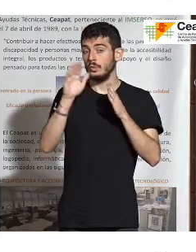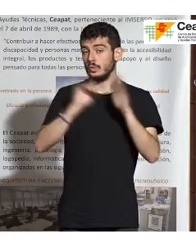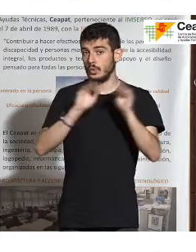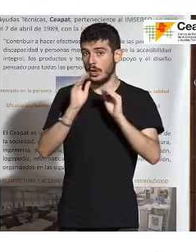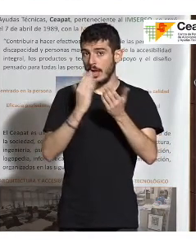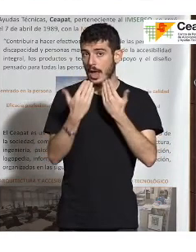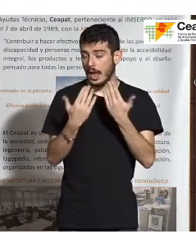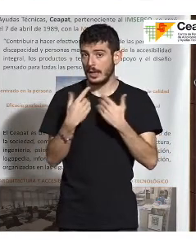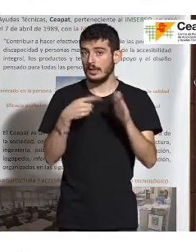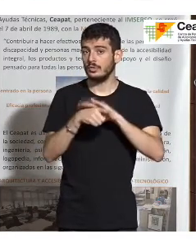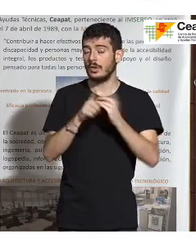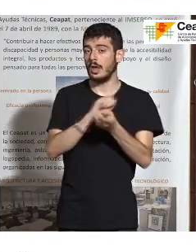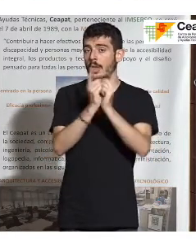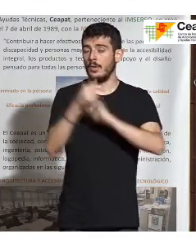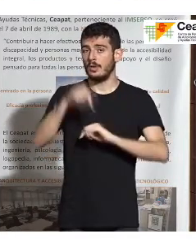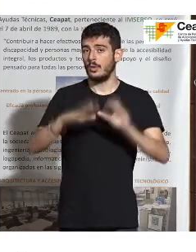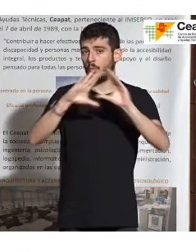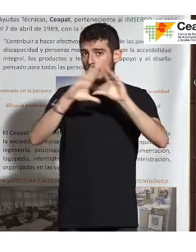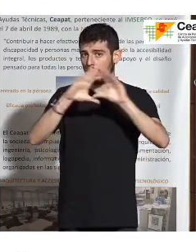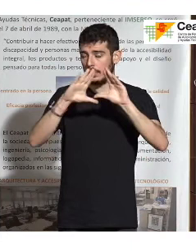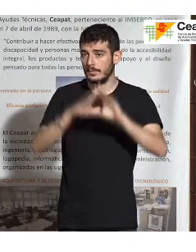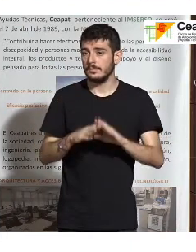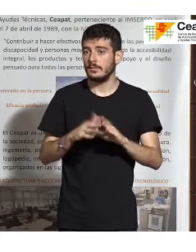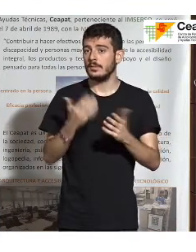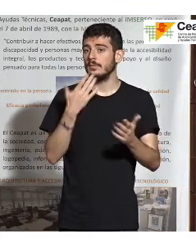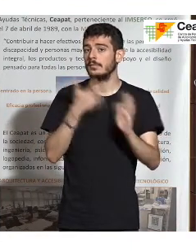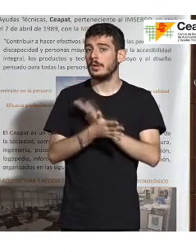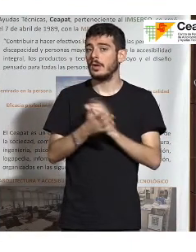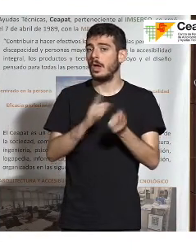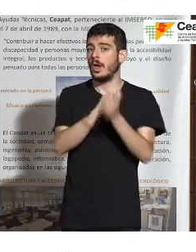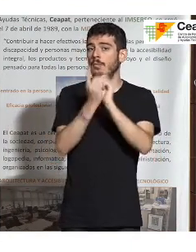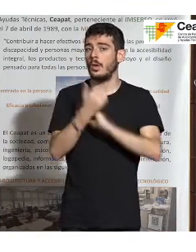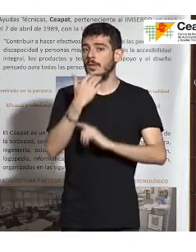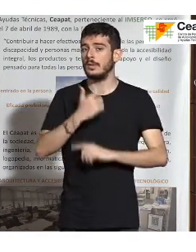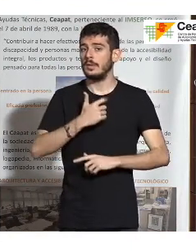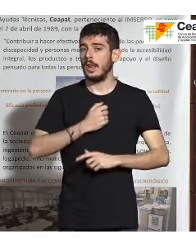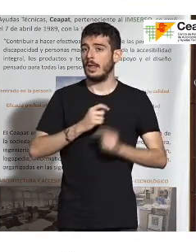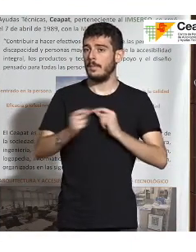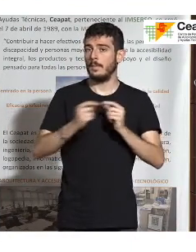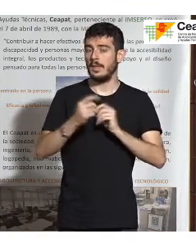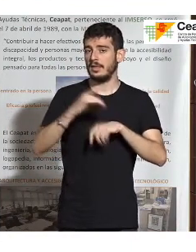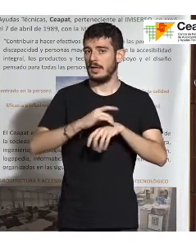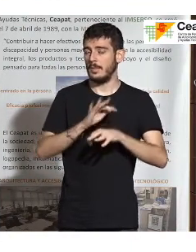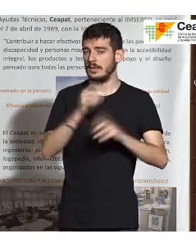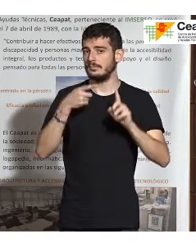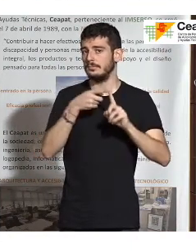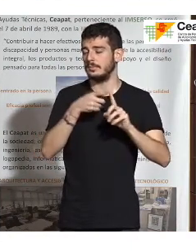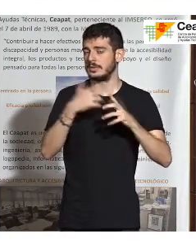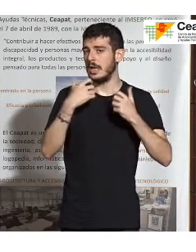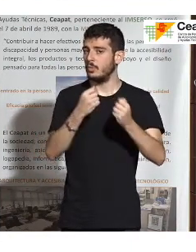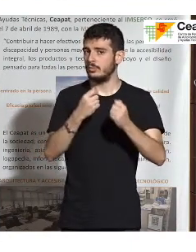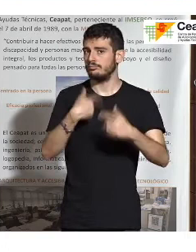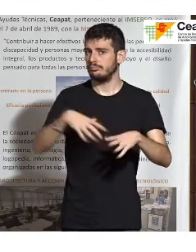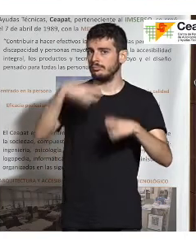respecto a todos los cambios que podrán introducir la telemedicina en referente a la salud. En cuanto a prestación de